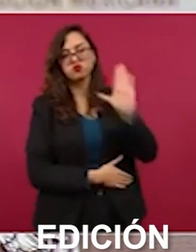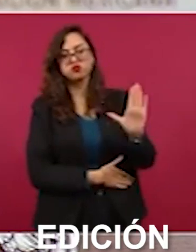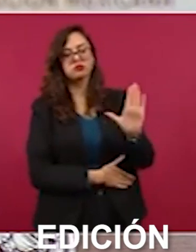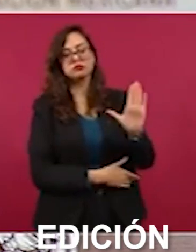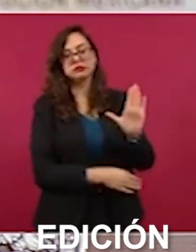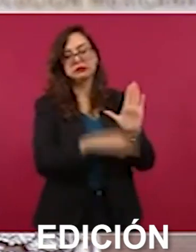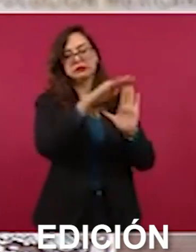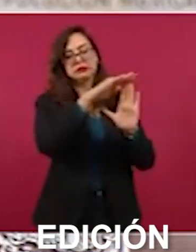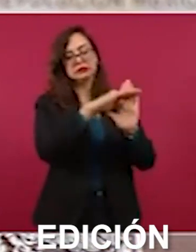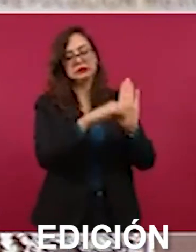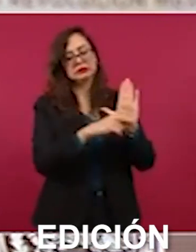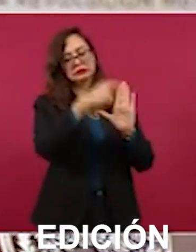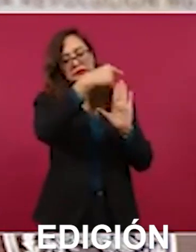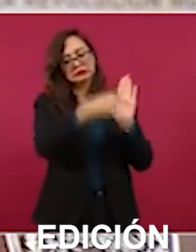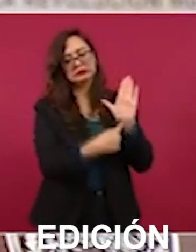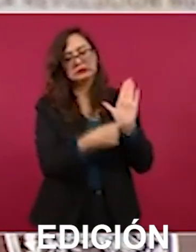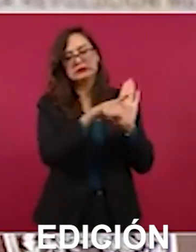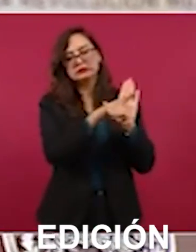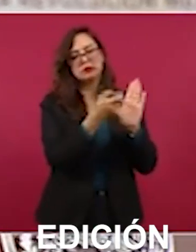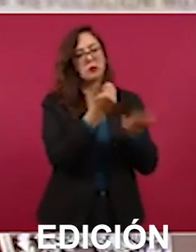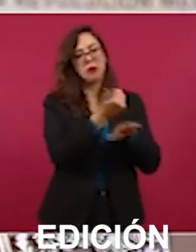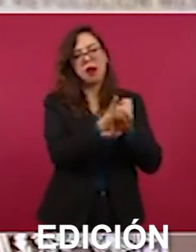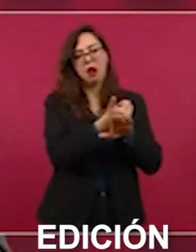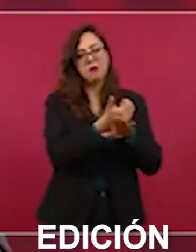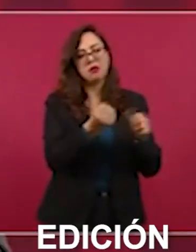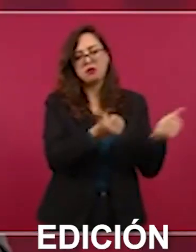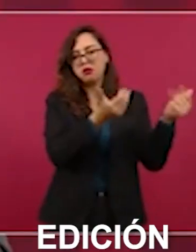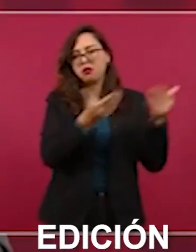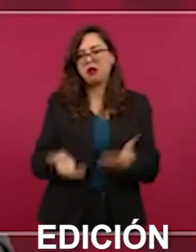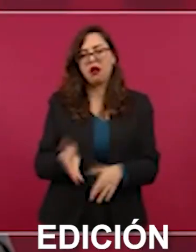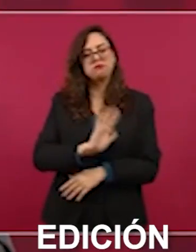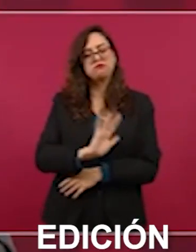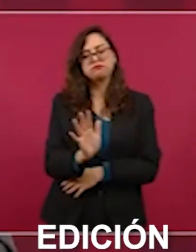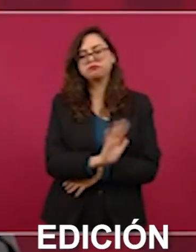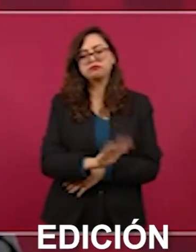no se permite el maíz transgénico.